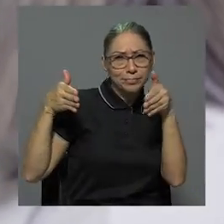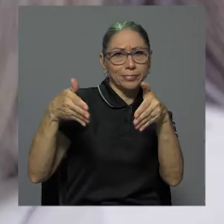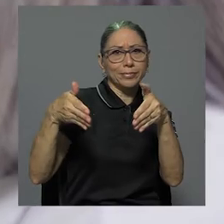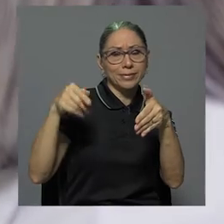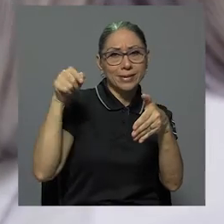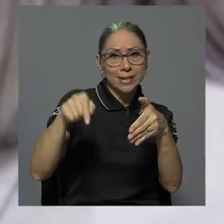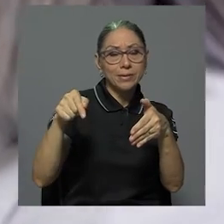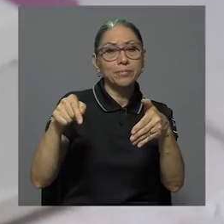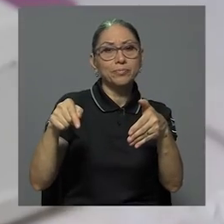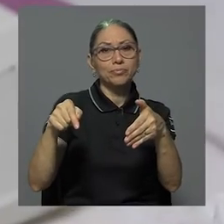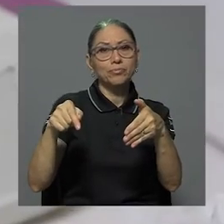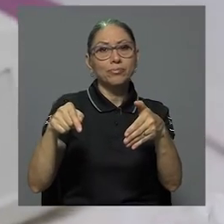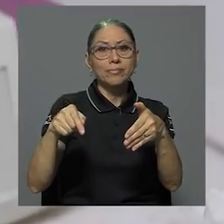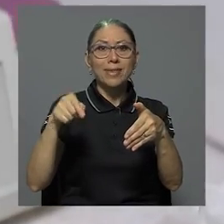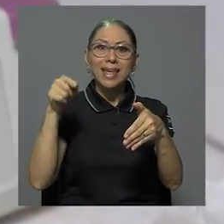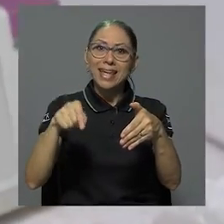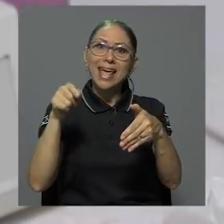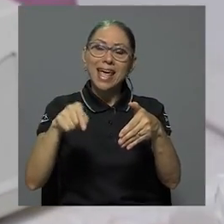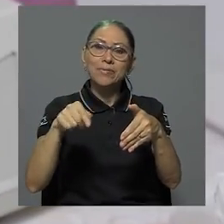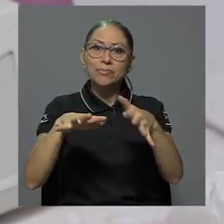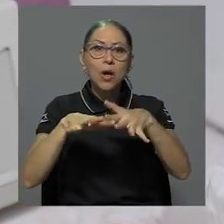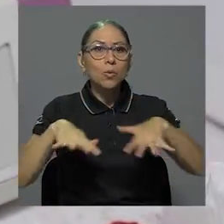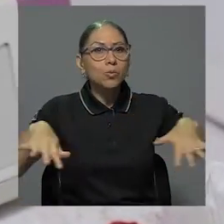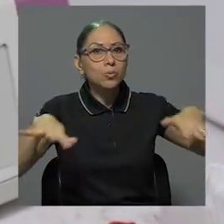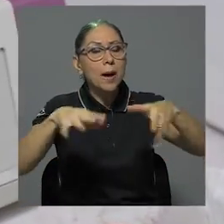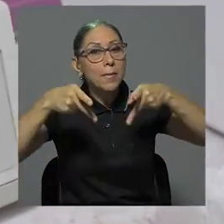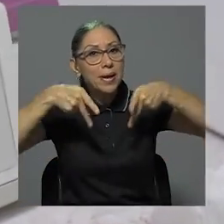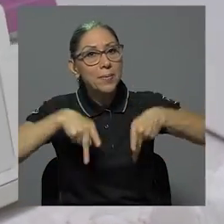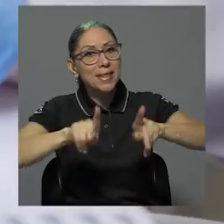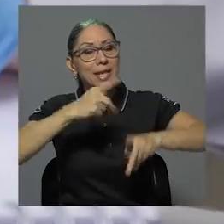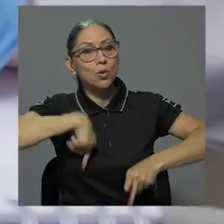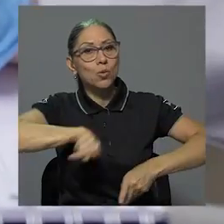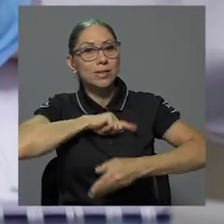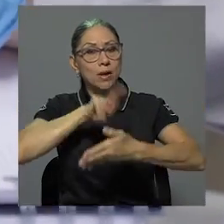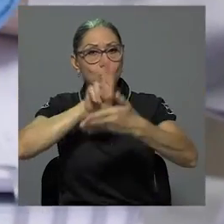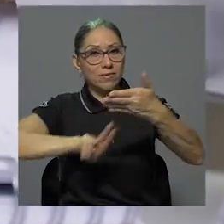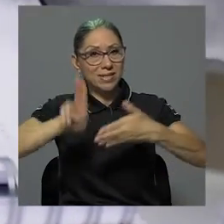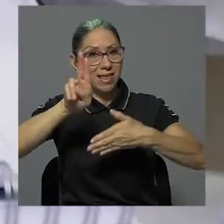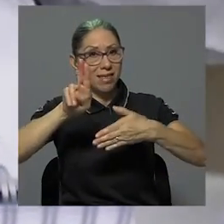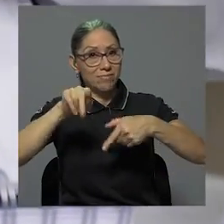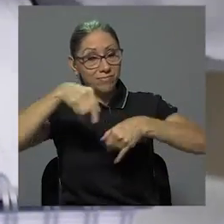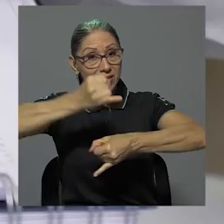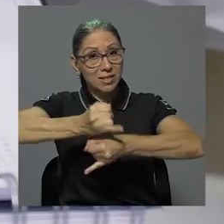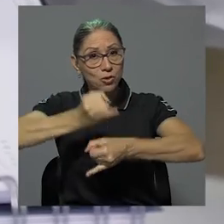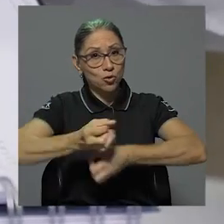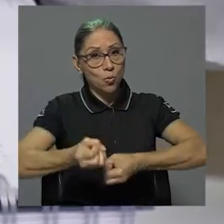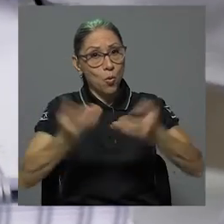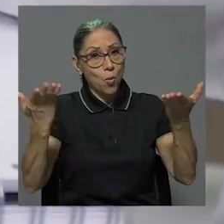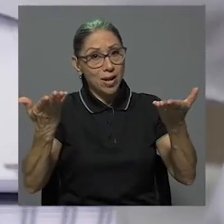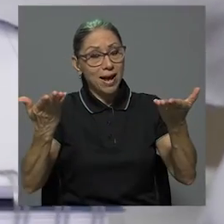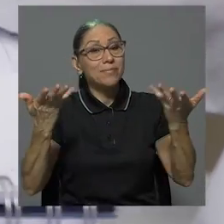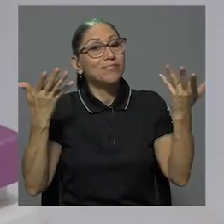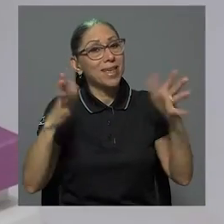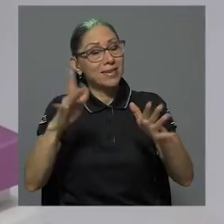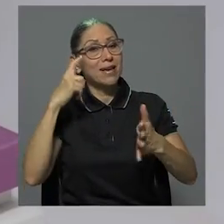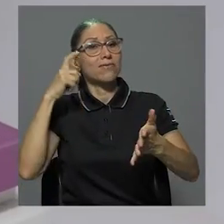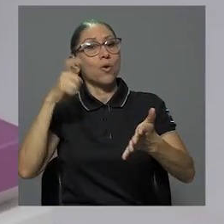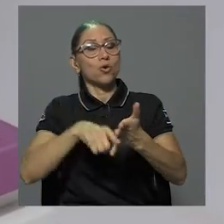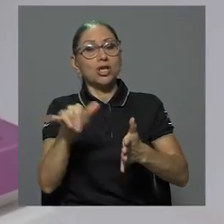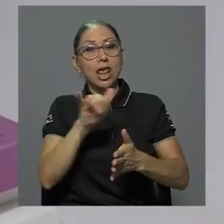que permite nuestra universidad, una institución pública que de por sí ya es reconocida como